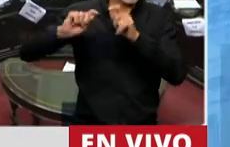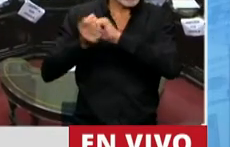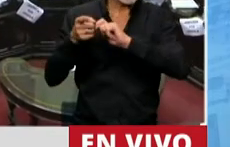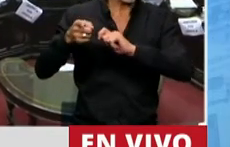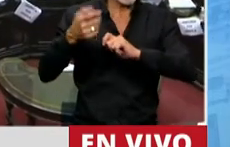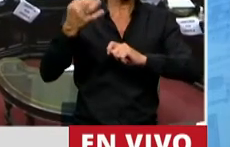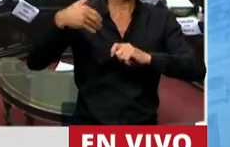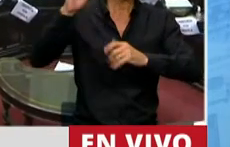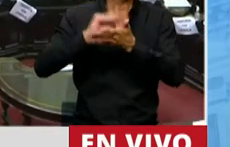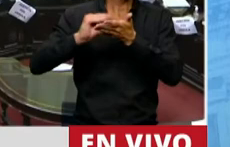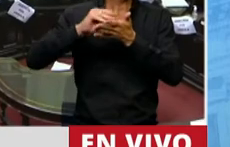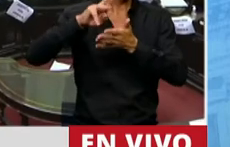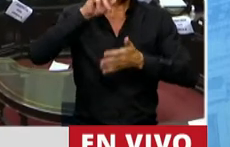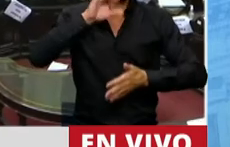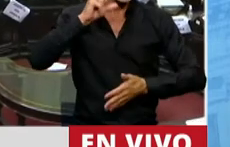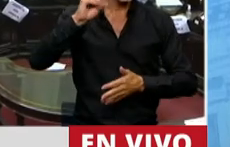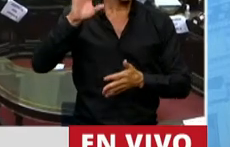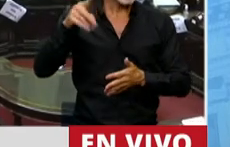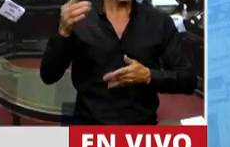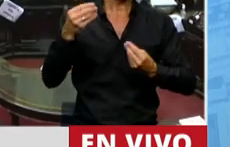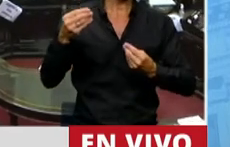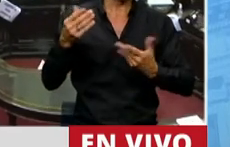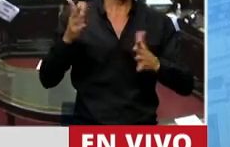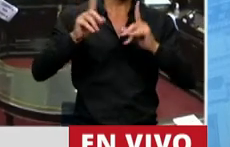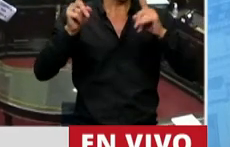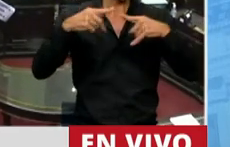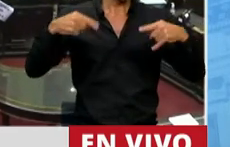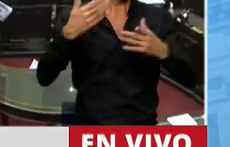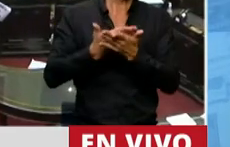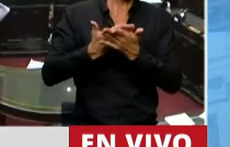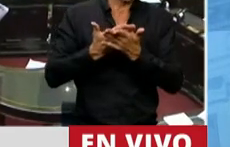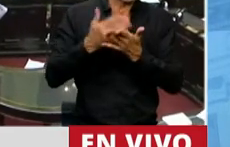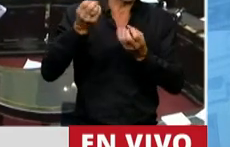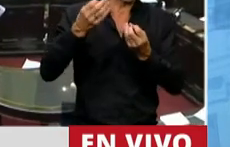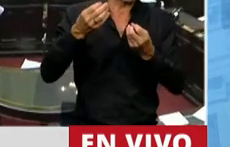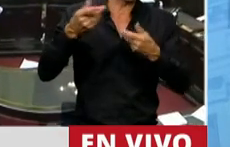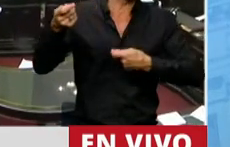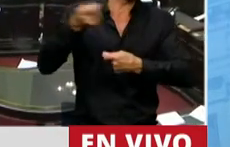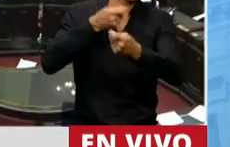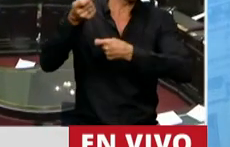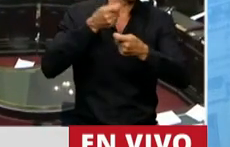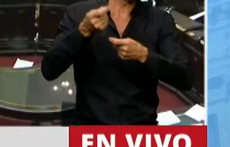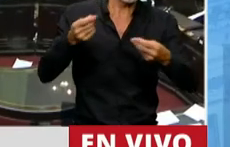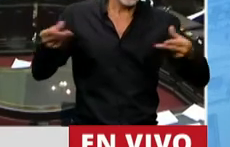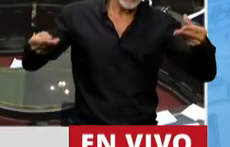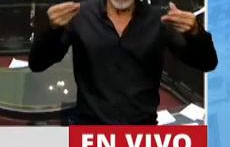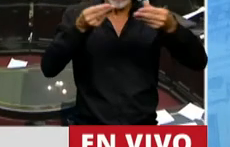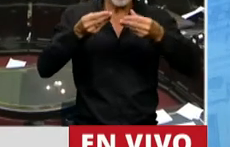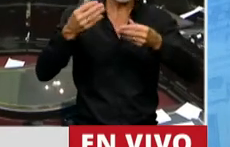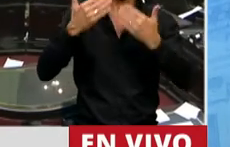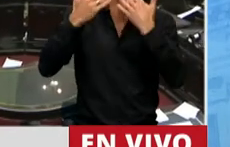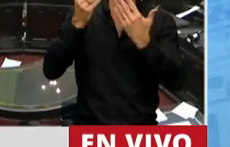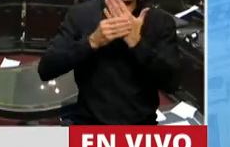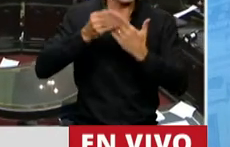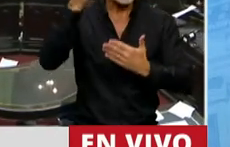Cambio, especialmente al diputado Ricardo, a la hora de ceder algunas de sus propuestas para llegar a este dictamen. Gracias, señor